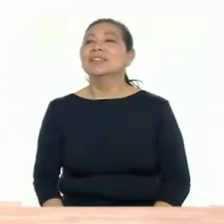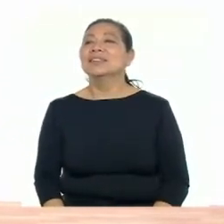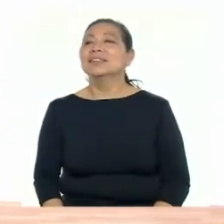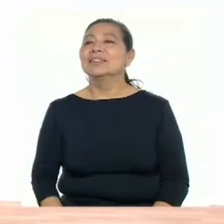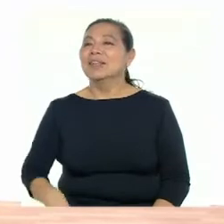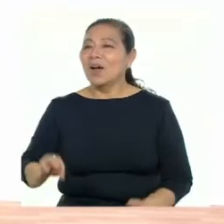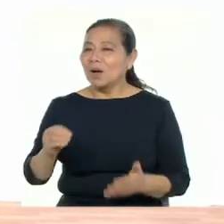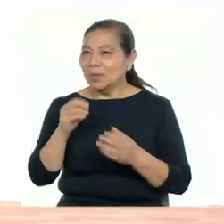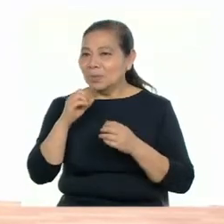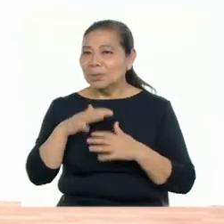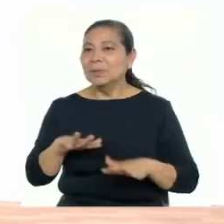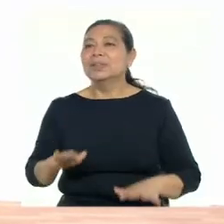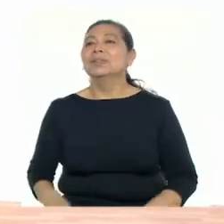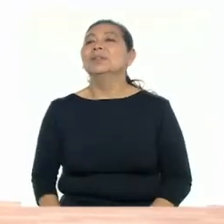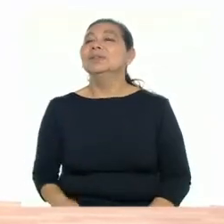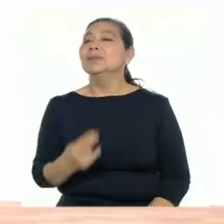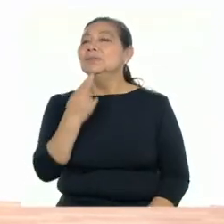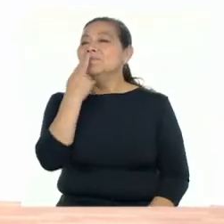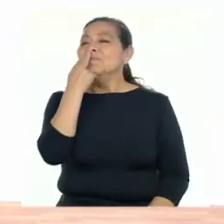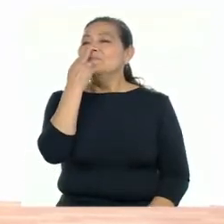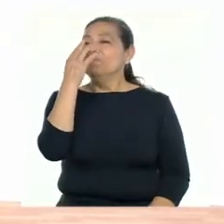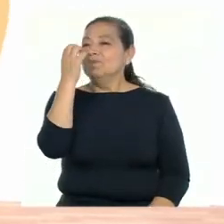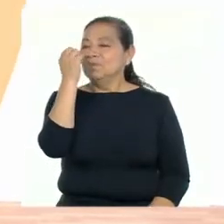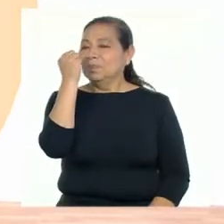¡Y exhalamos! ¡Volvemos!